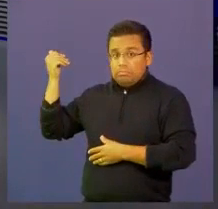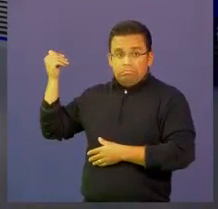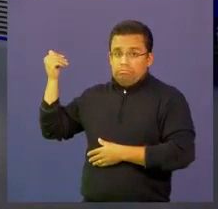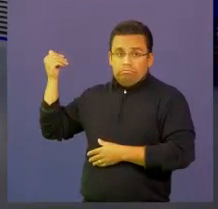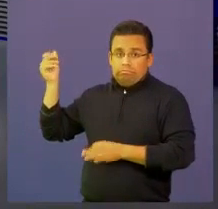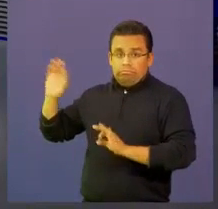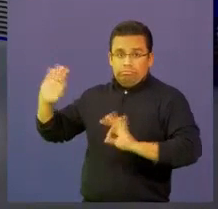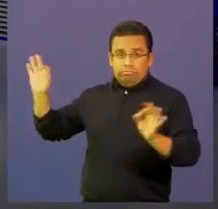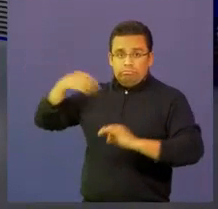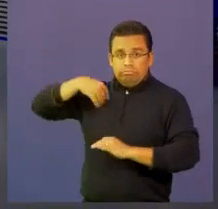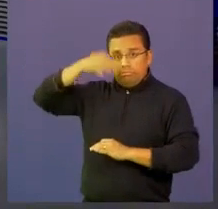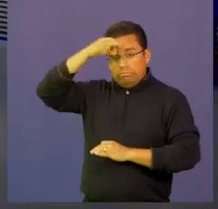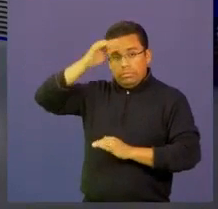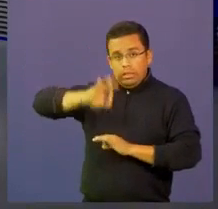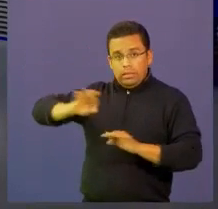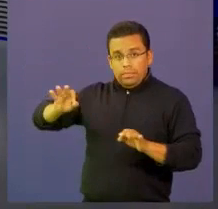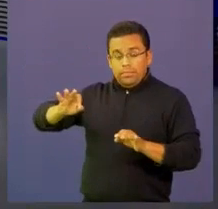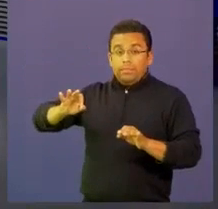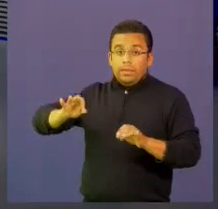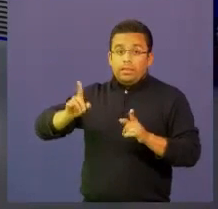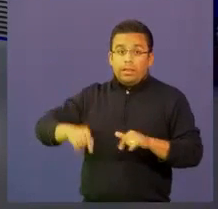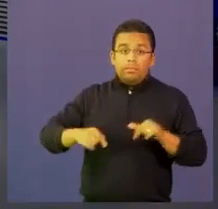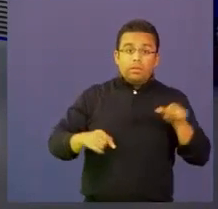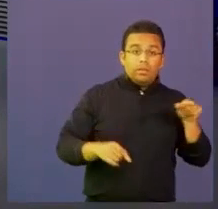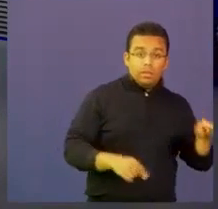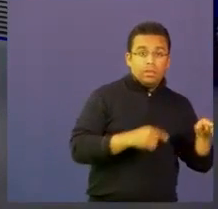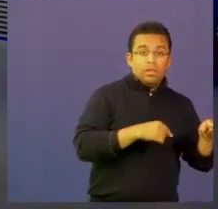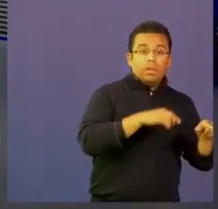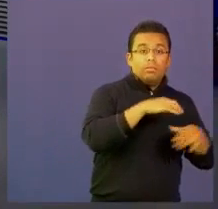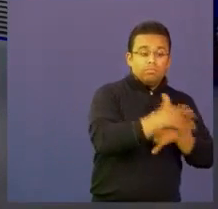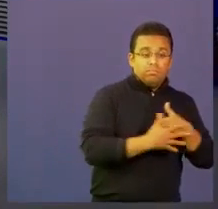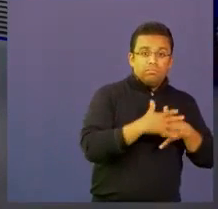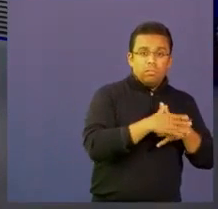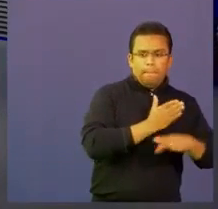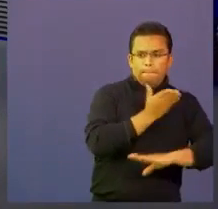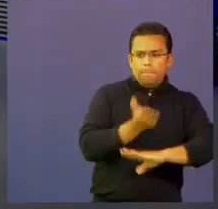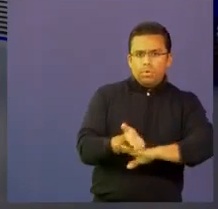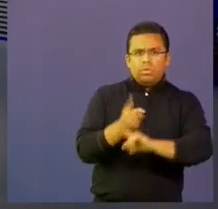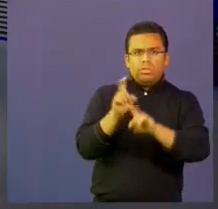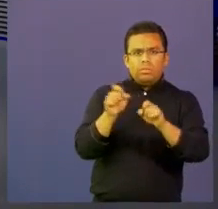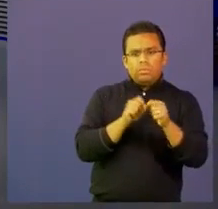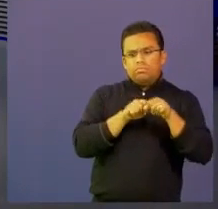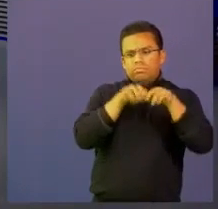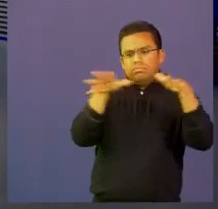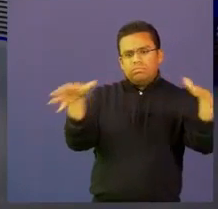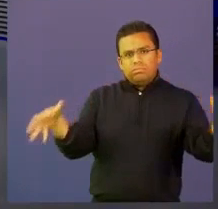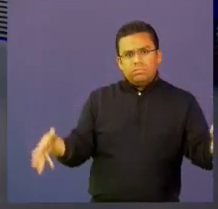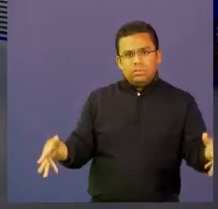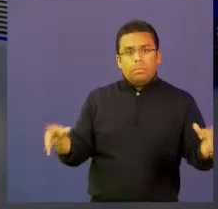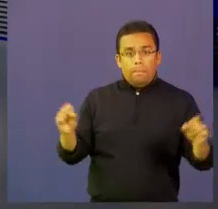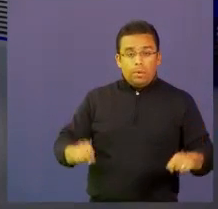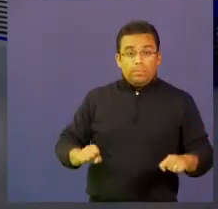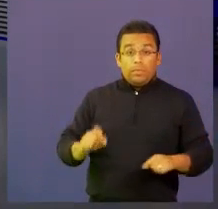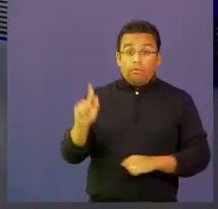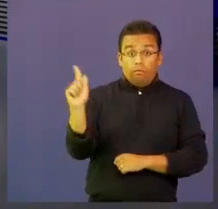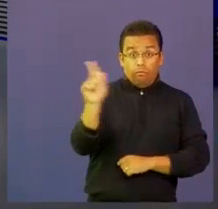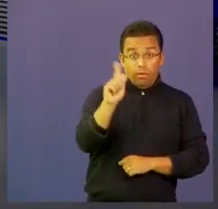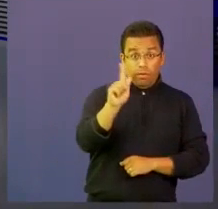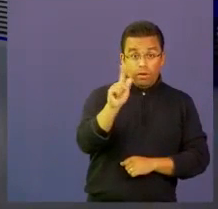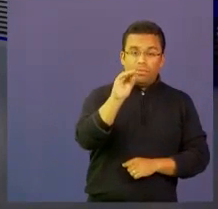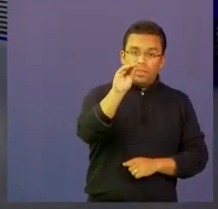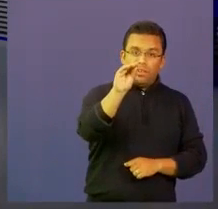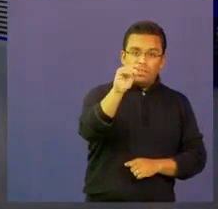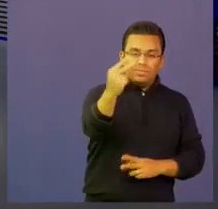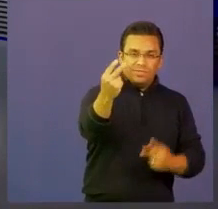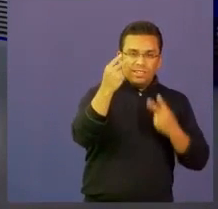Ya hay una gran apuesta de país por temas de conectividad y de infraestructura. Así que en febrero, para todos los maestros que nos están